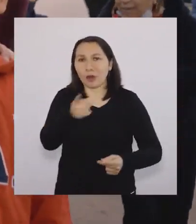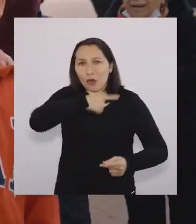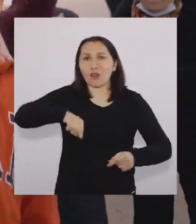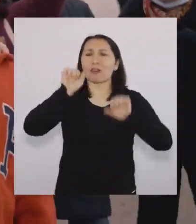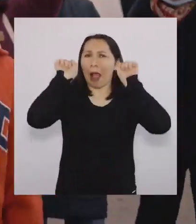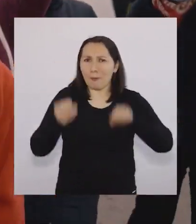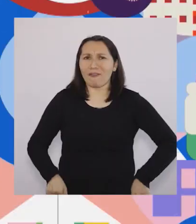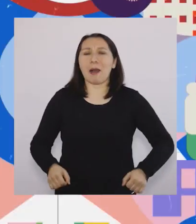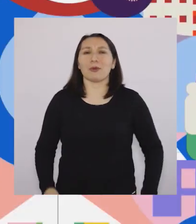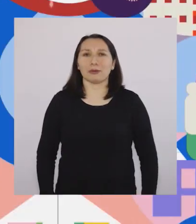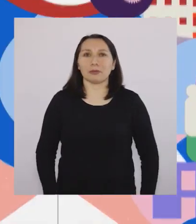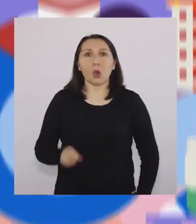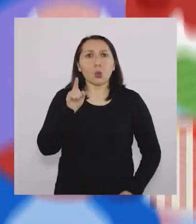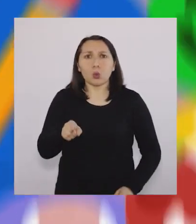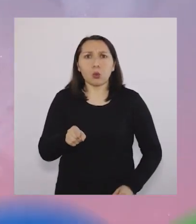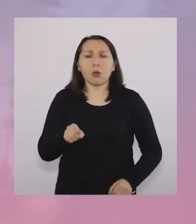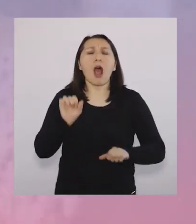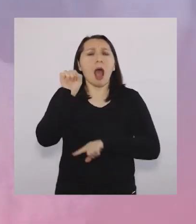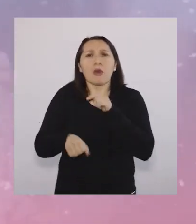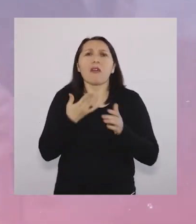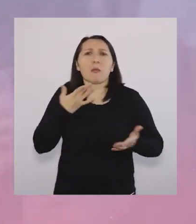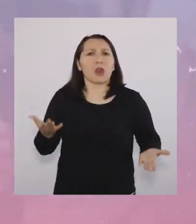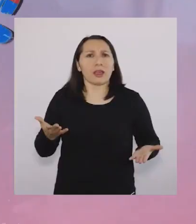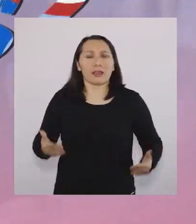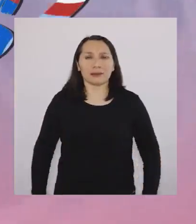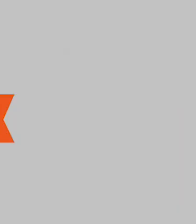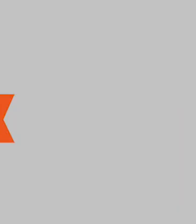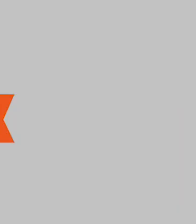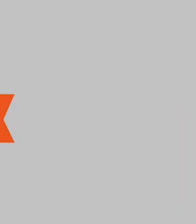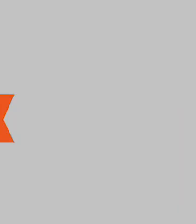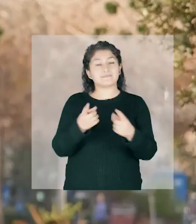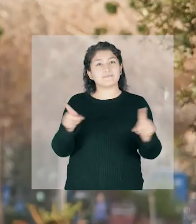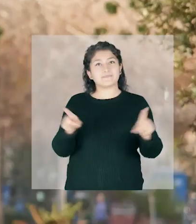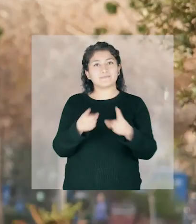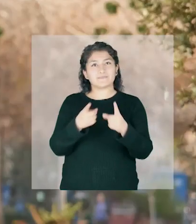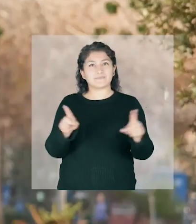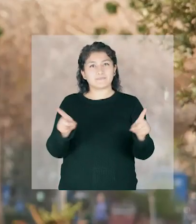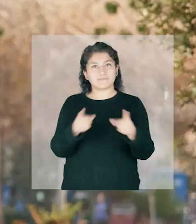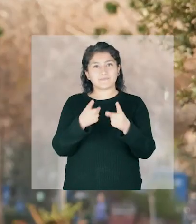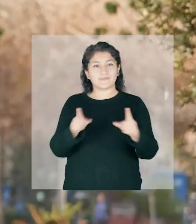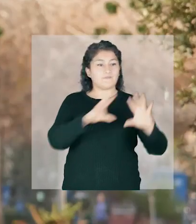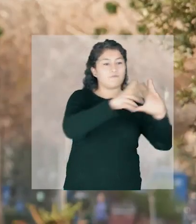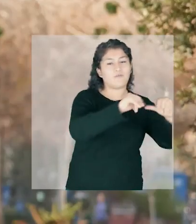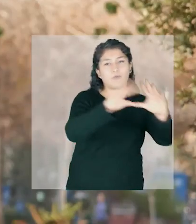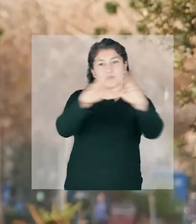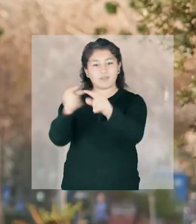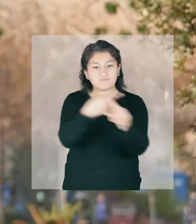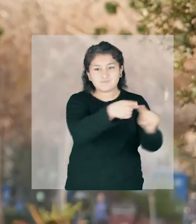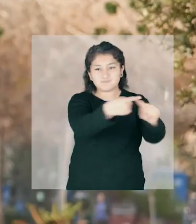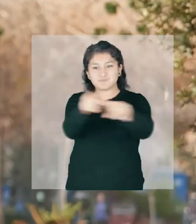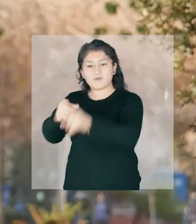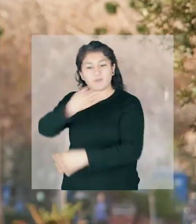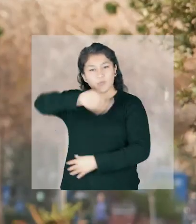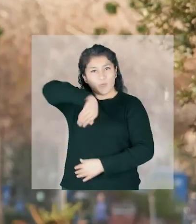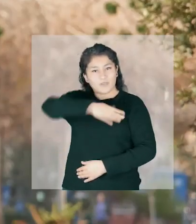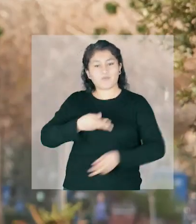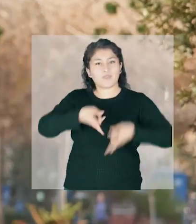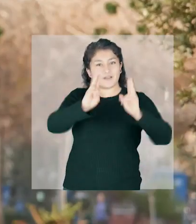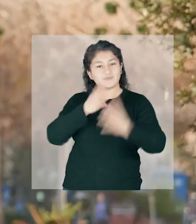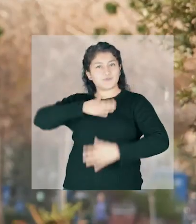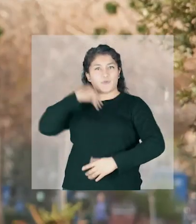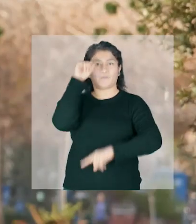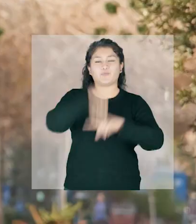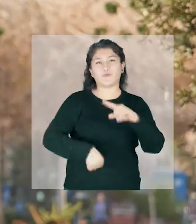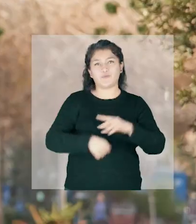solo. ¡Apruebo! ¿Y tú? ¿Por qué apruebas? Por el derecho a los diversos tipos de familia,